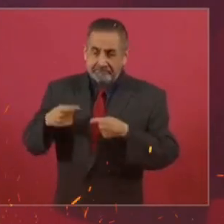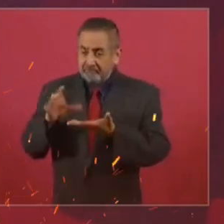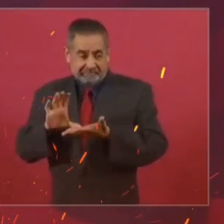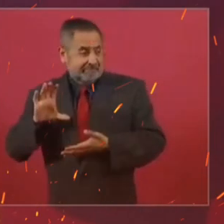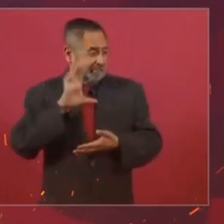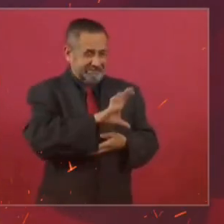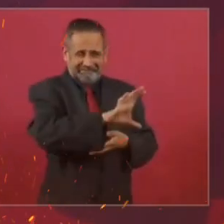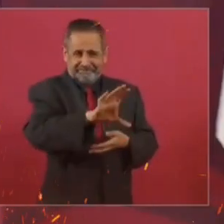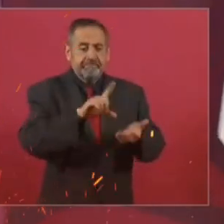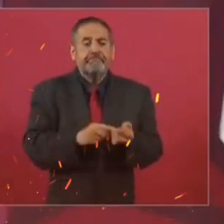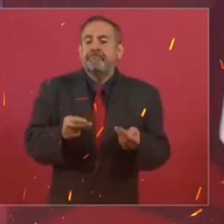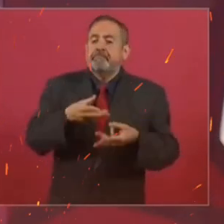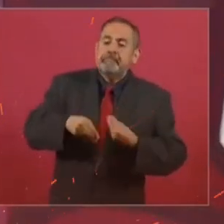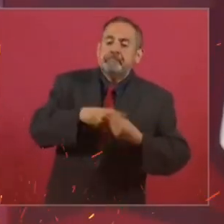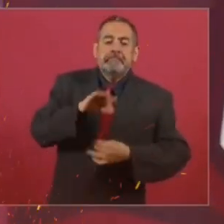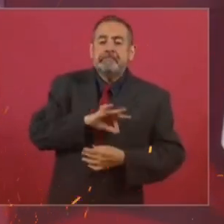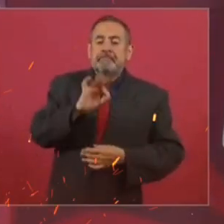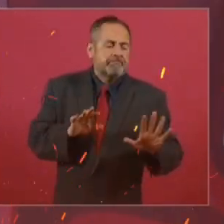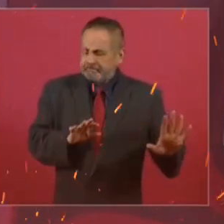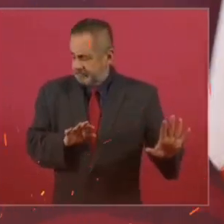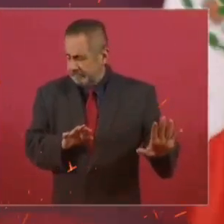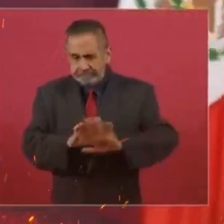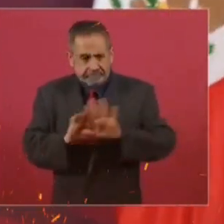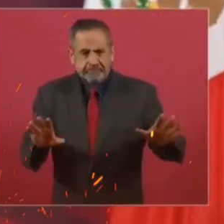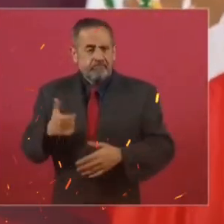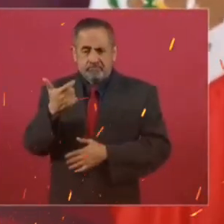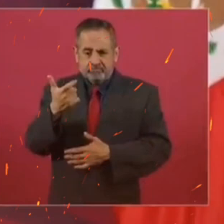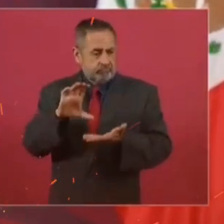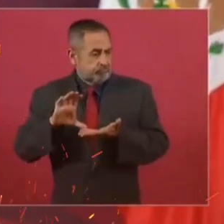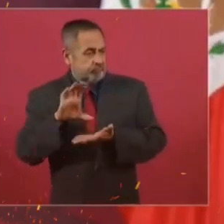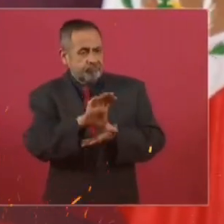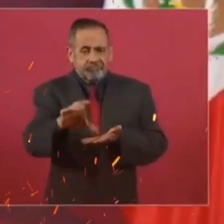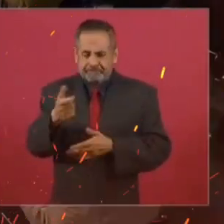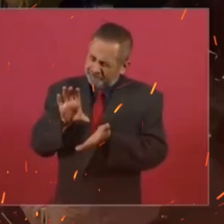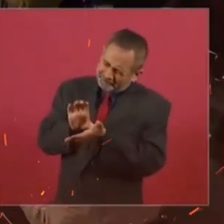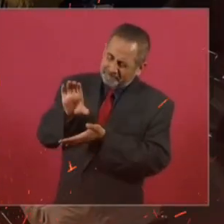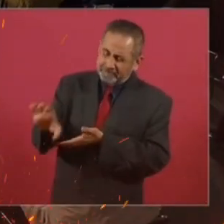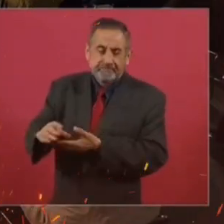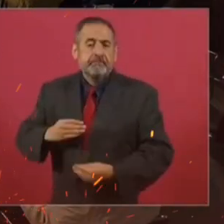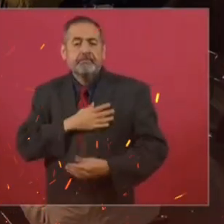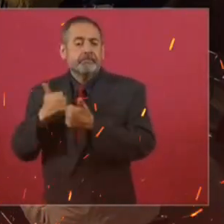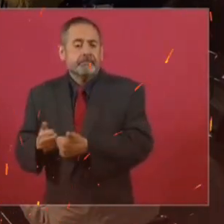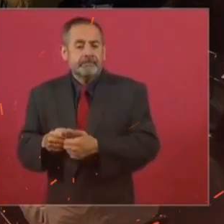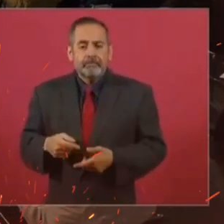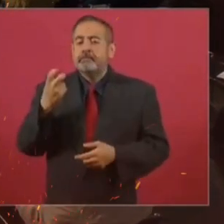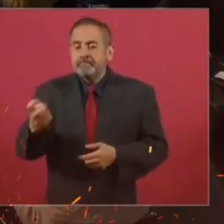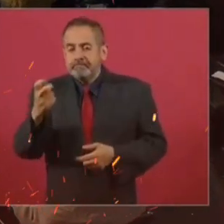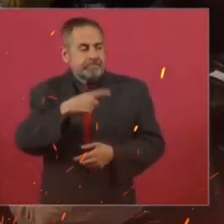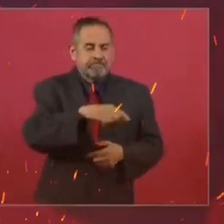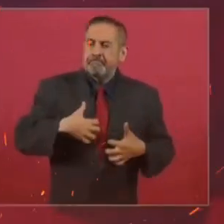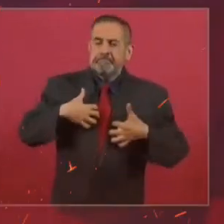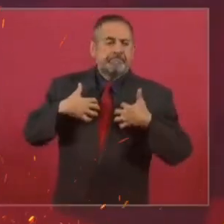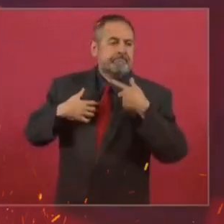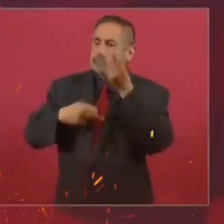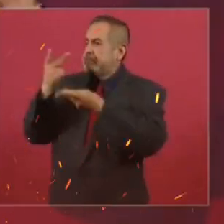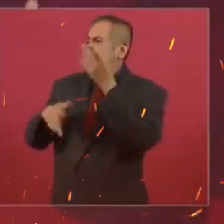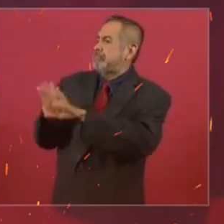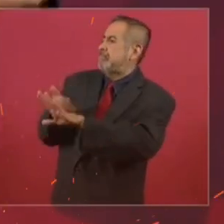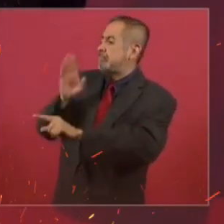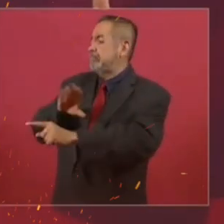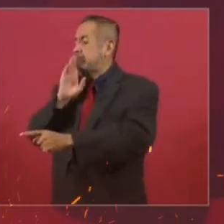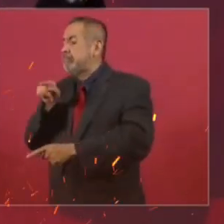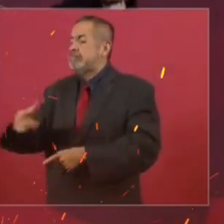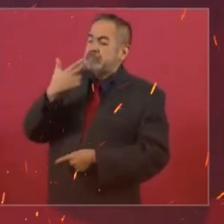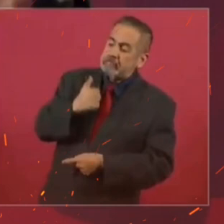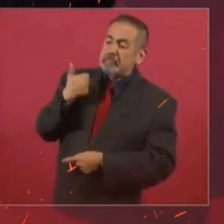van a manejar los bancos privados, los fondos de los programas de bienestar, hubo una campaña de que